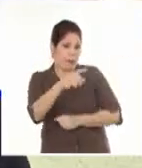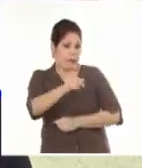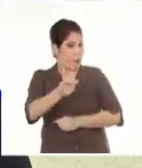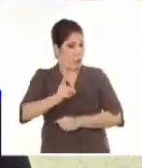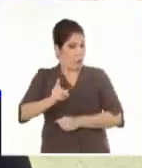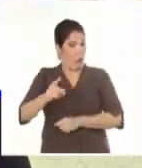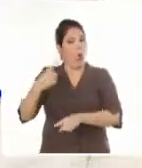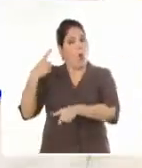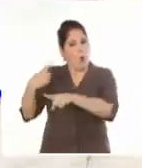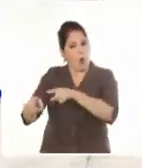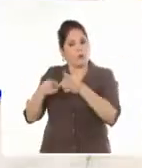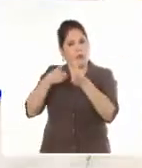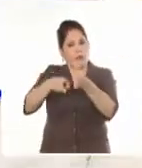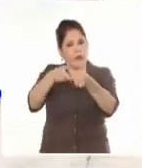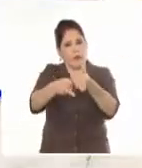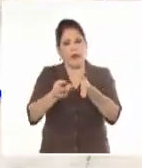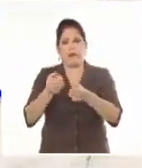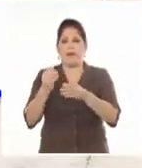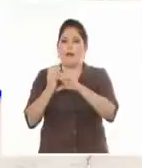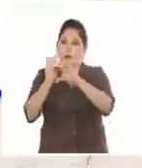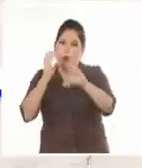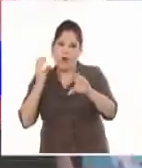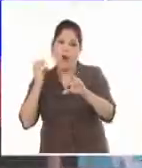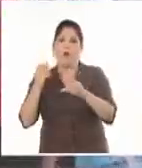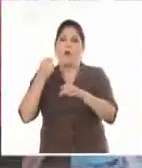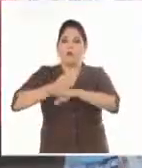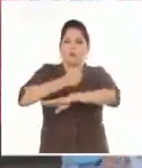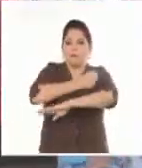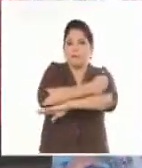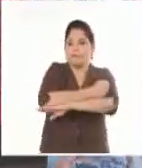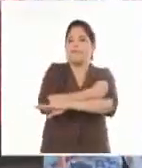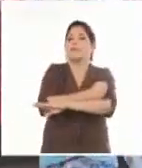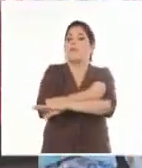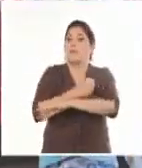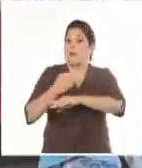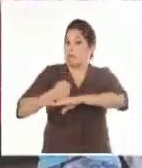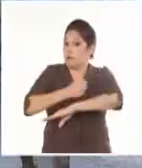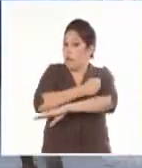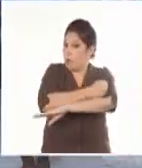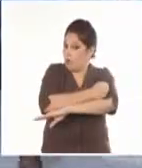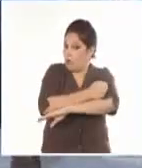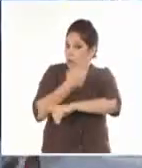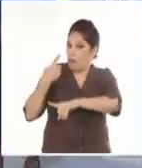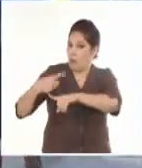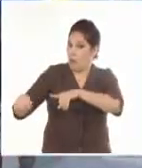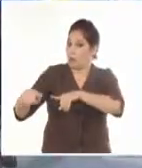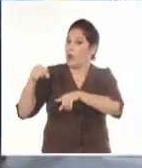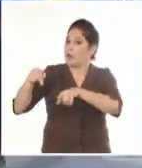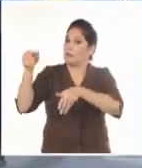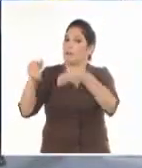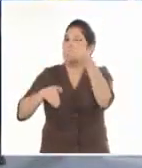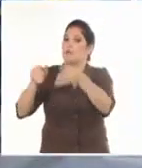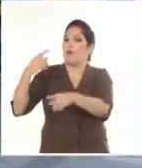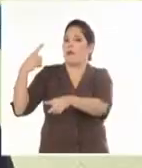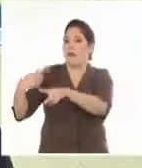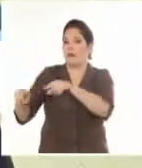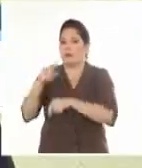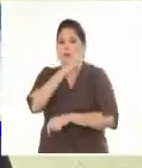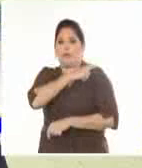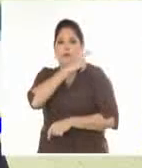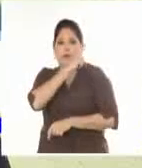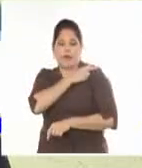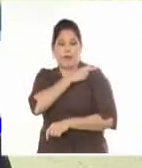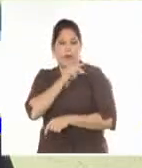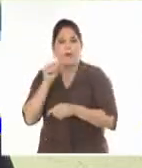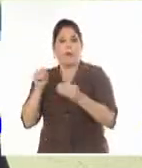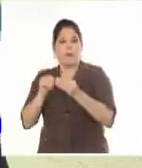Ferrocarriles y UDECAM, o sea la Unión de Camiones, sino también están participando otros entes vinculados